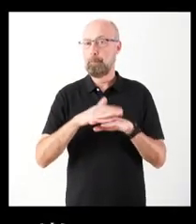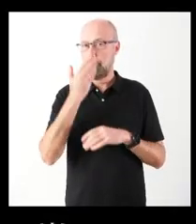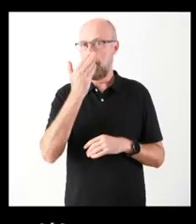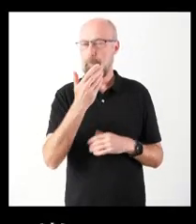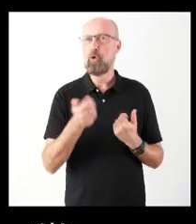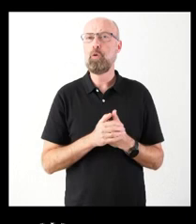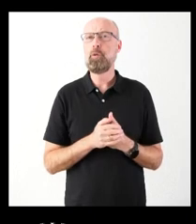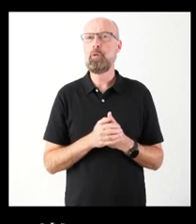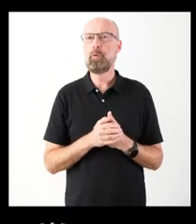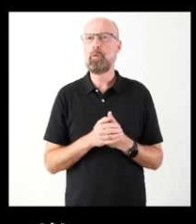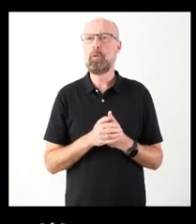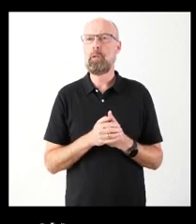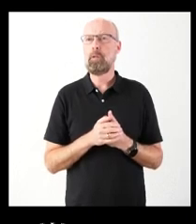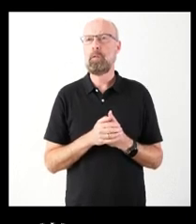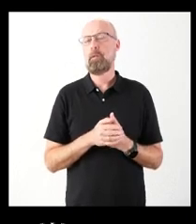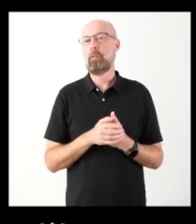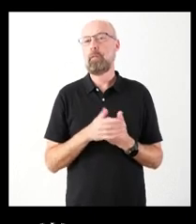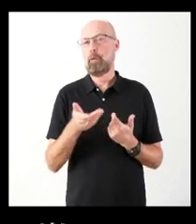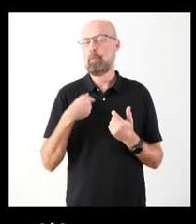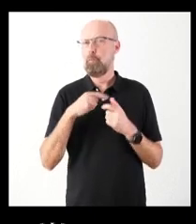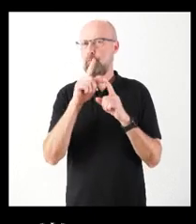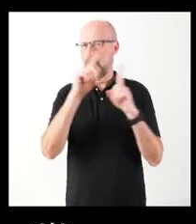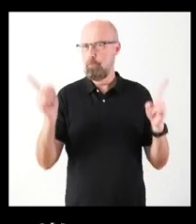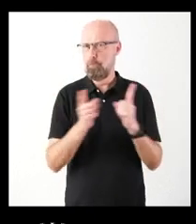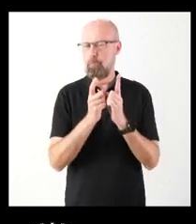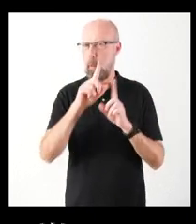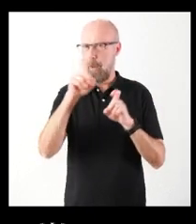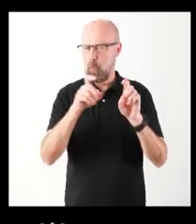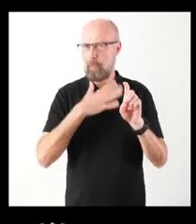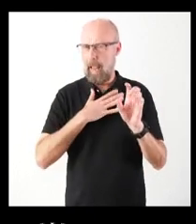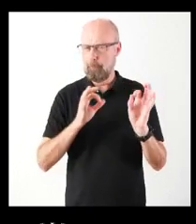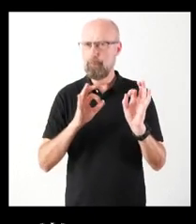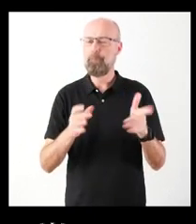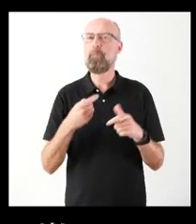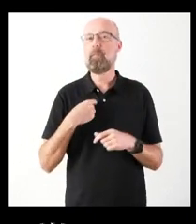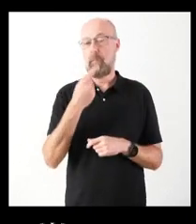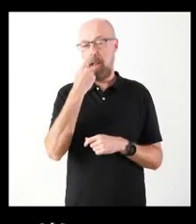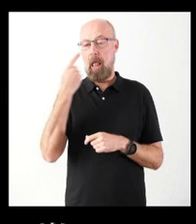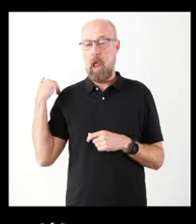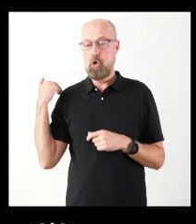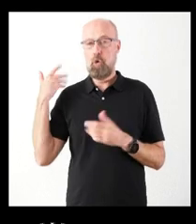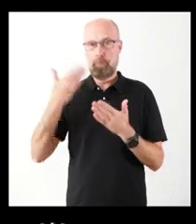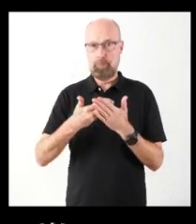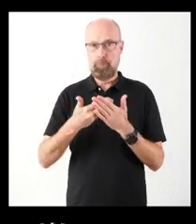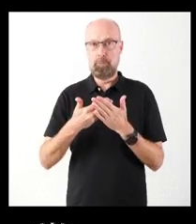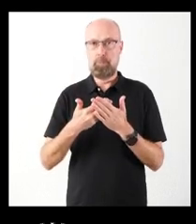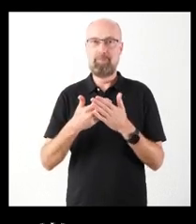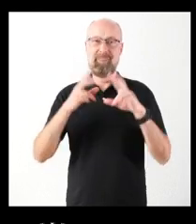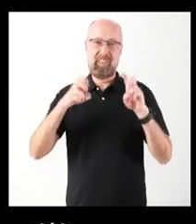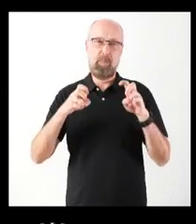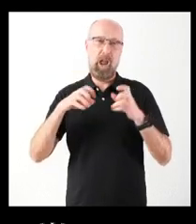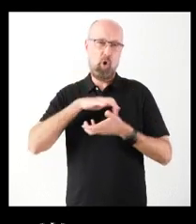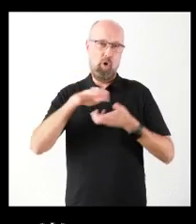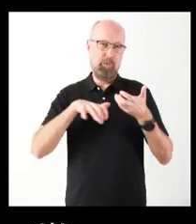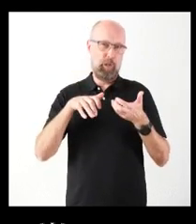bueno, más allá de la habitual declaración de intenciones voy a concretar un poco más mi pregunta. Ha habido en este último año, desde que volvió a surgir el último conflicto